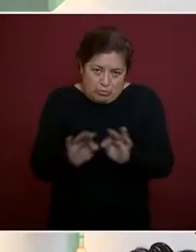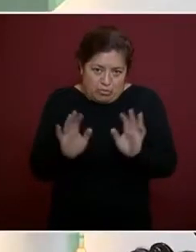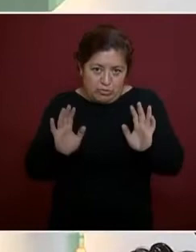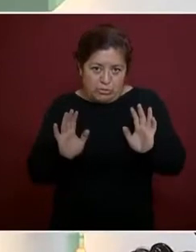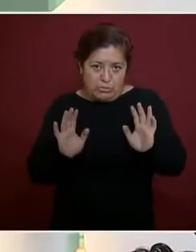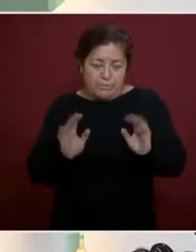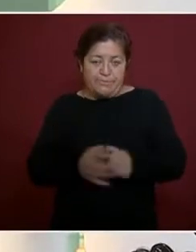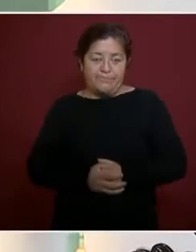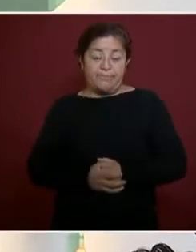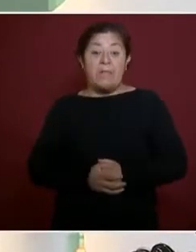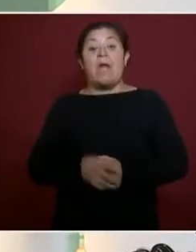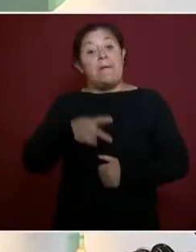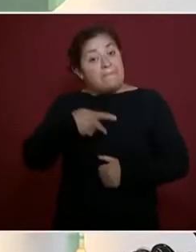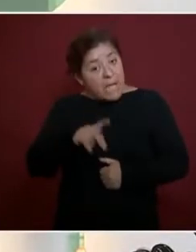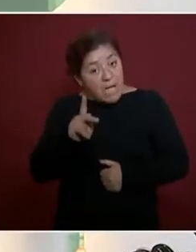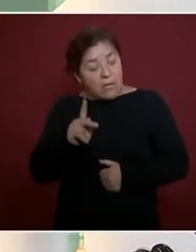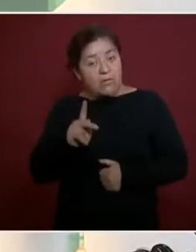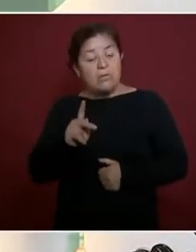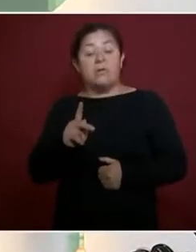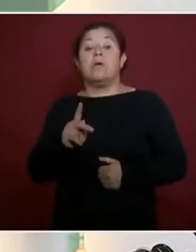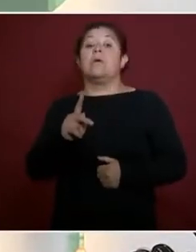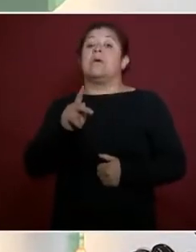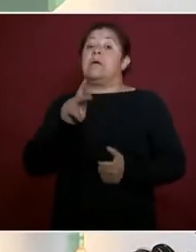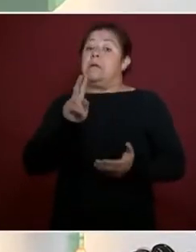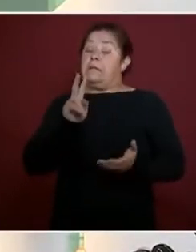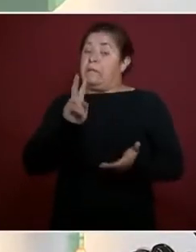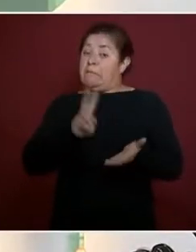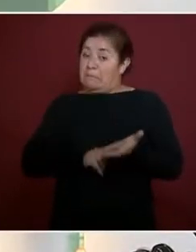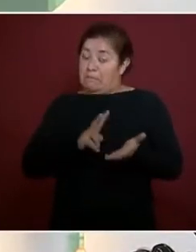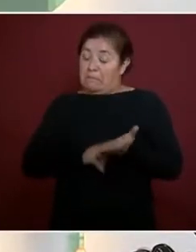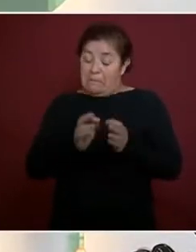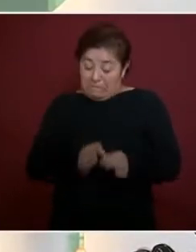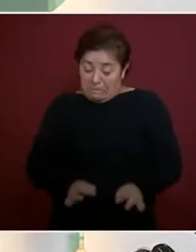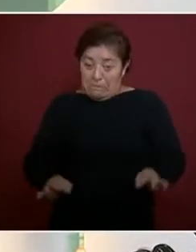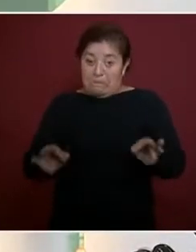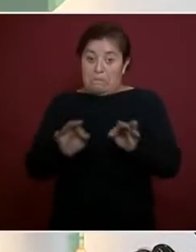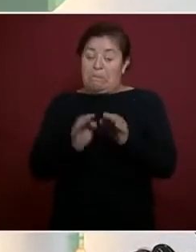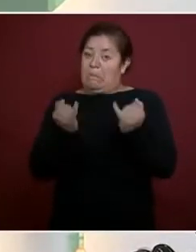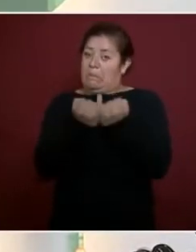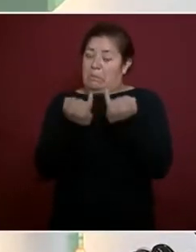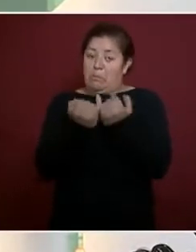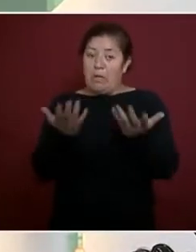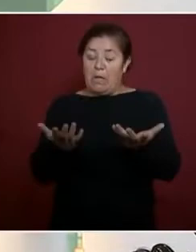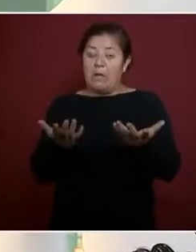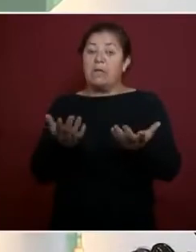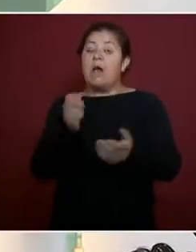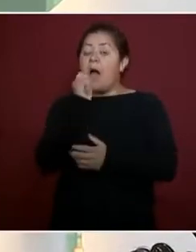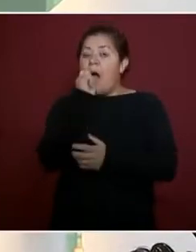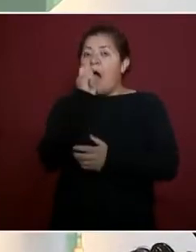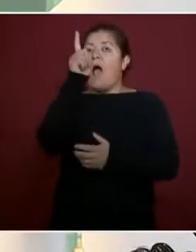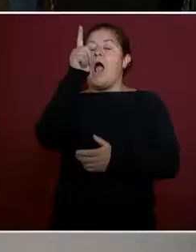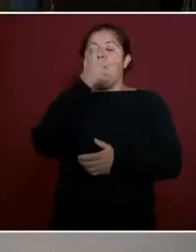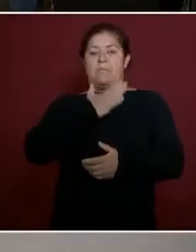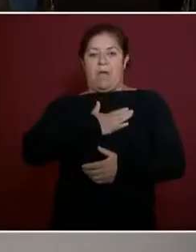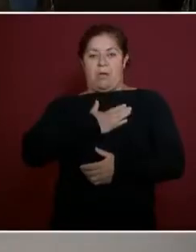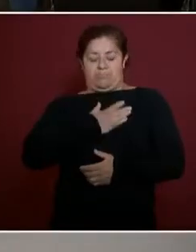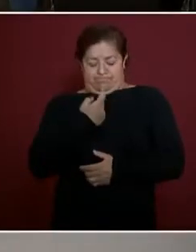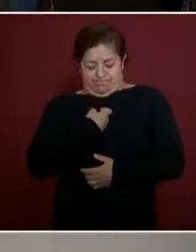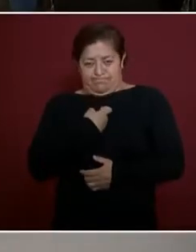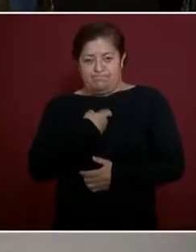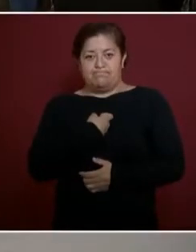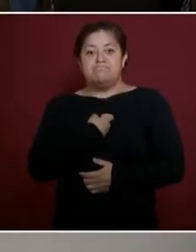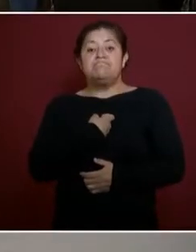material, pero es también muy importante el bienestar del alma, lo